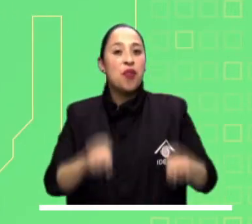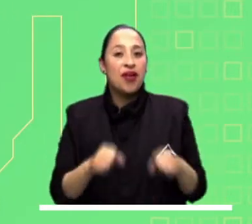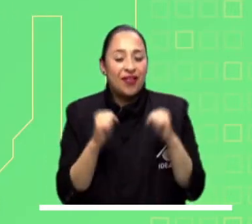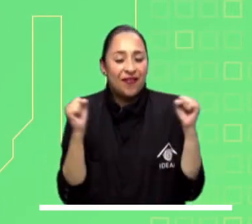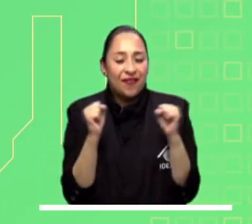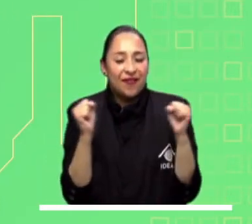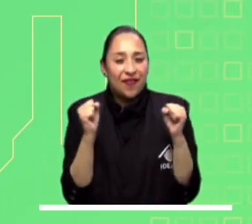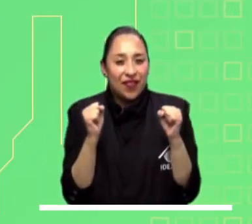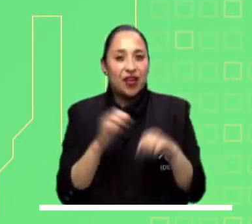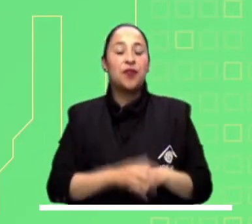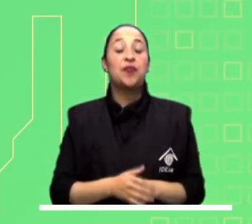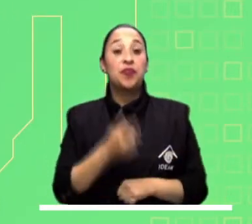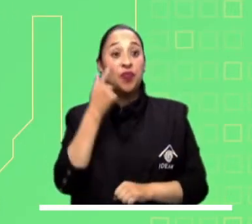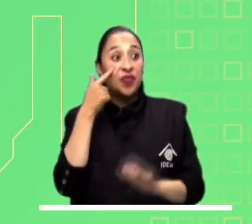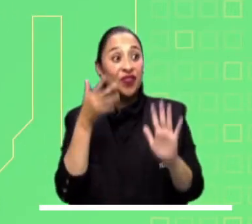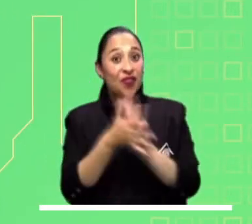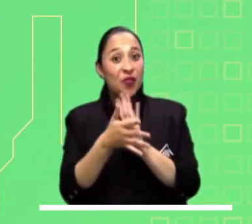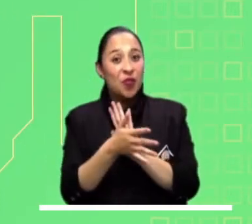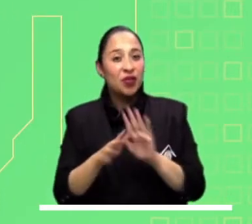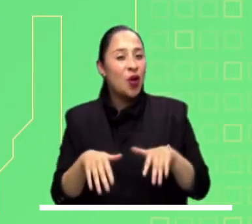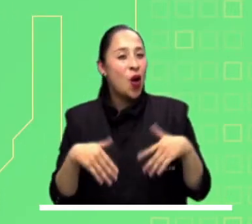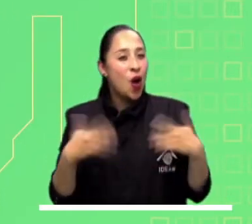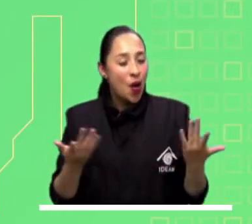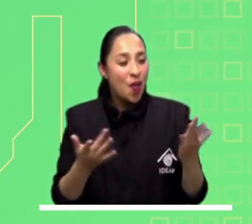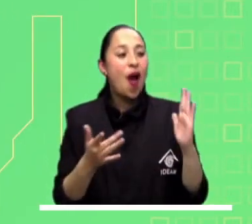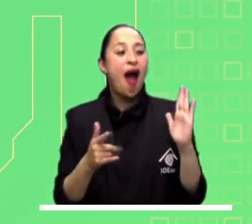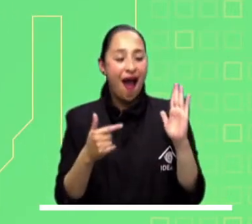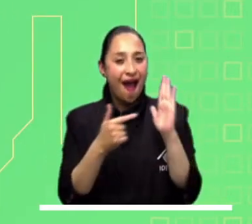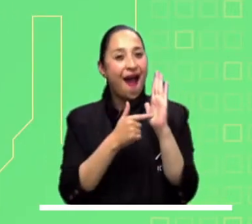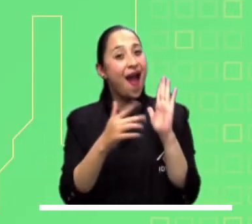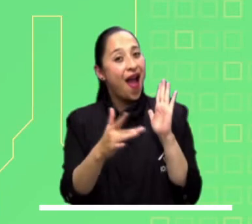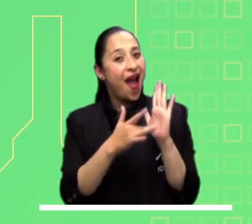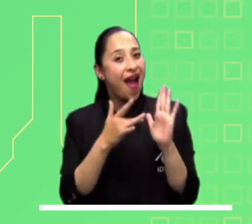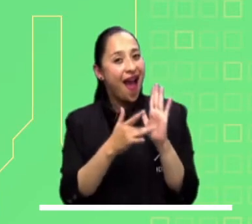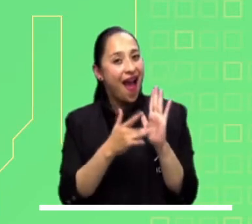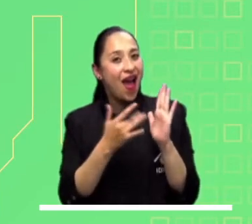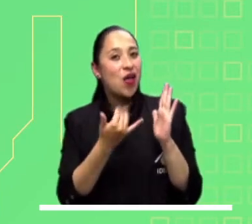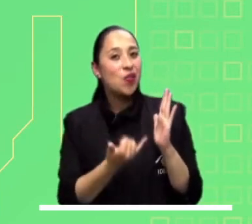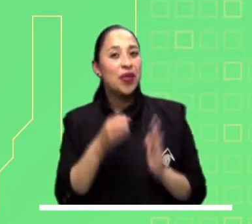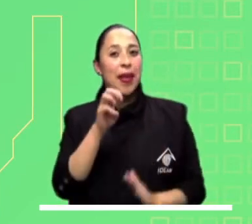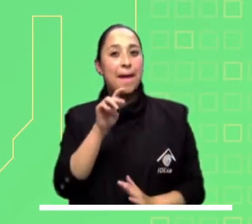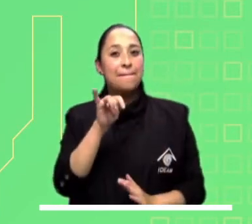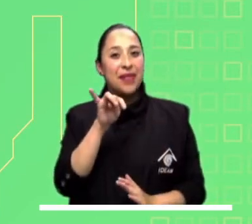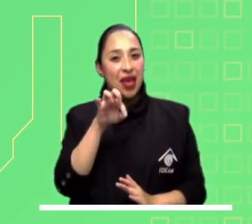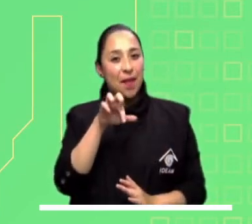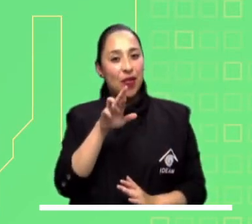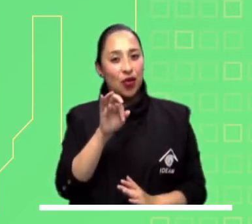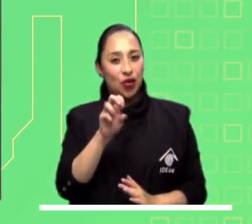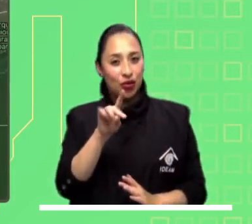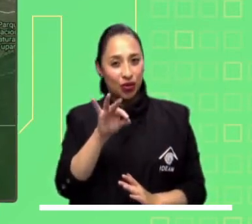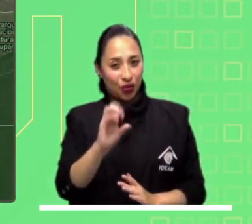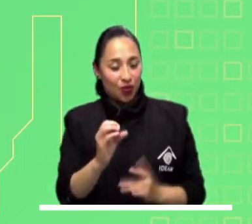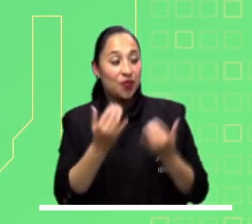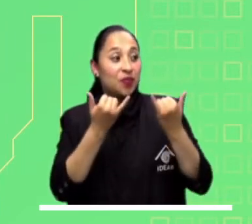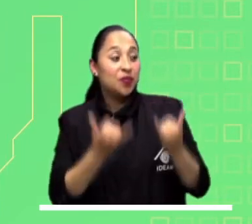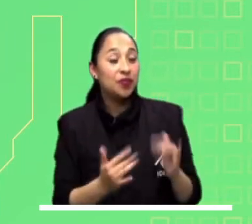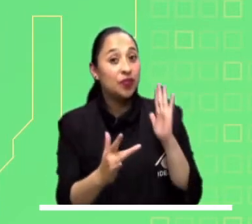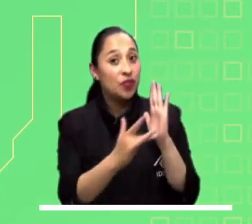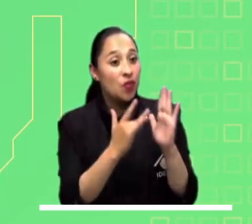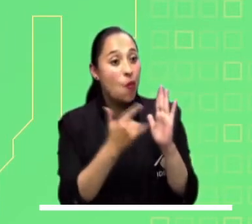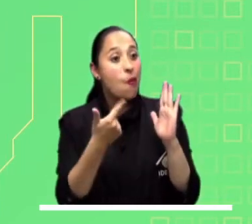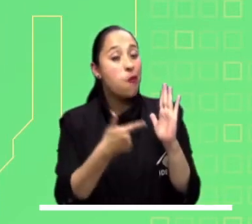oleaje y vientos fuertes. Y en zonas de Antioquia, Cundinamarca y Boyacá se mantiene la alerta roja por posibles heladas.